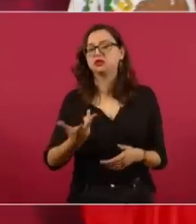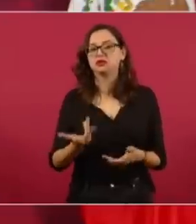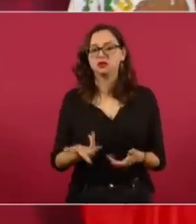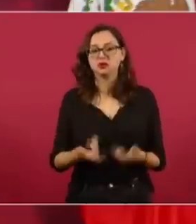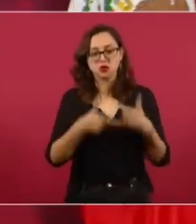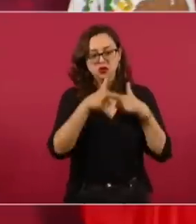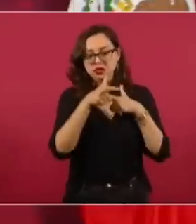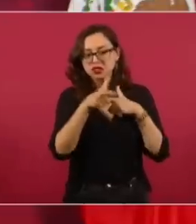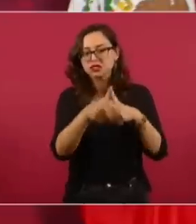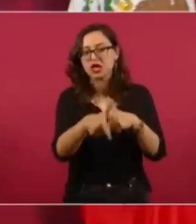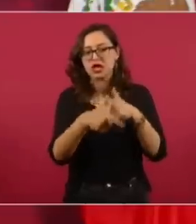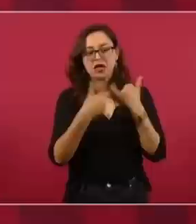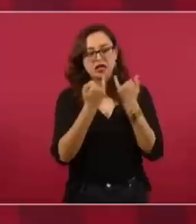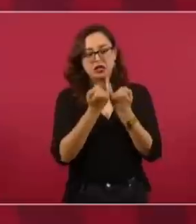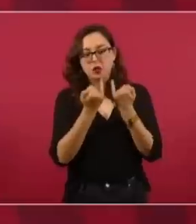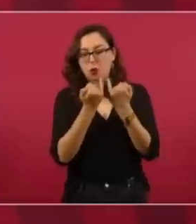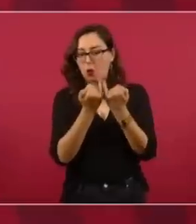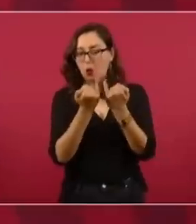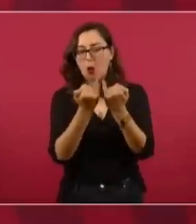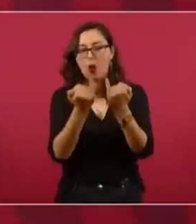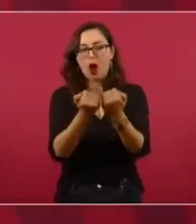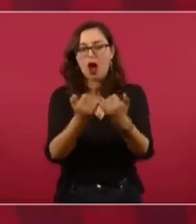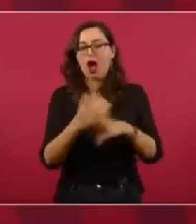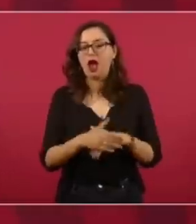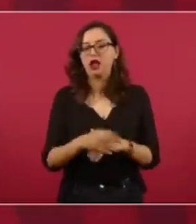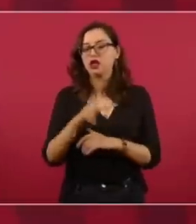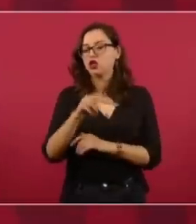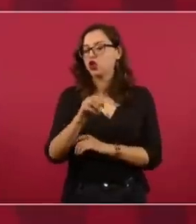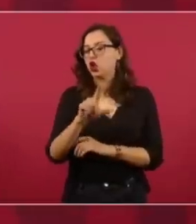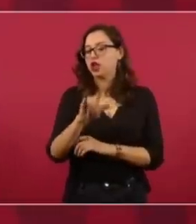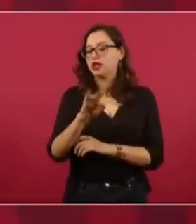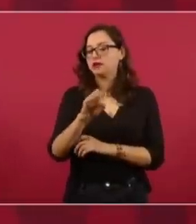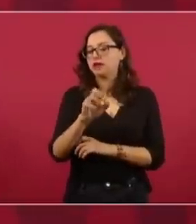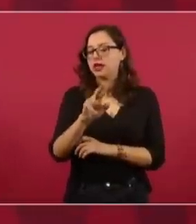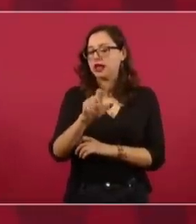continuidad del proyecto, neoliberalismo,